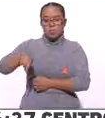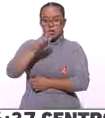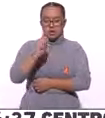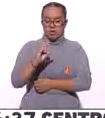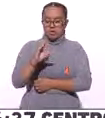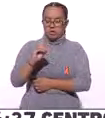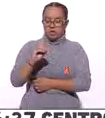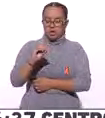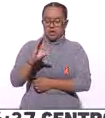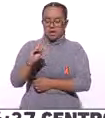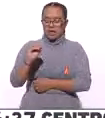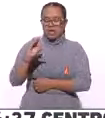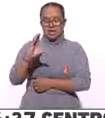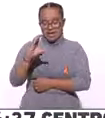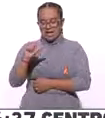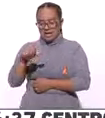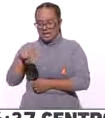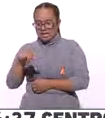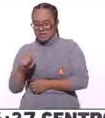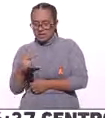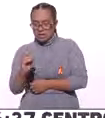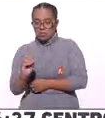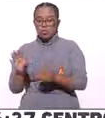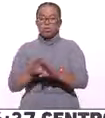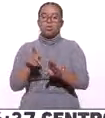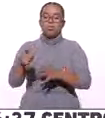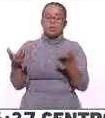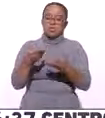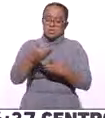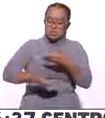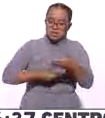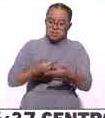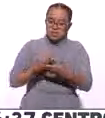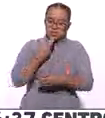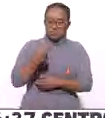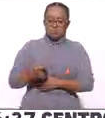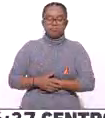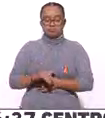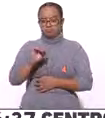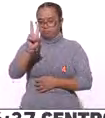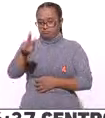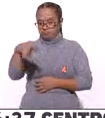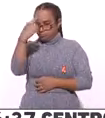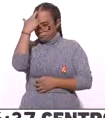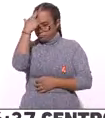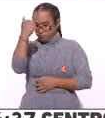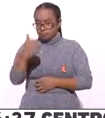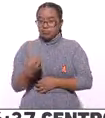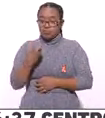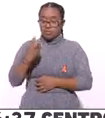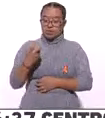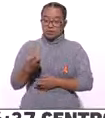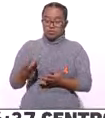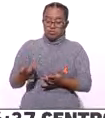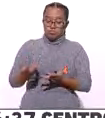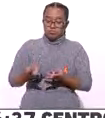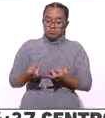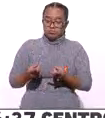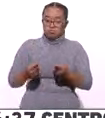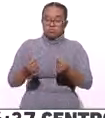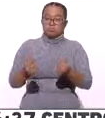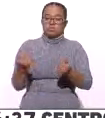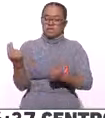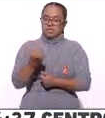Canaco para prestar un mejor servicio? Bueno, efectivamente, tienes toda la razón, Guadalupe, es una derrama económica que genera